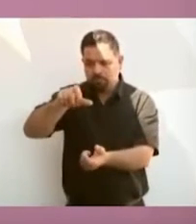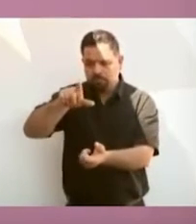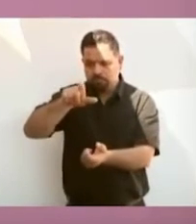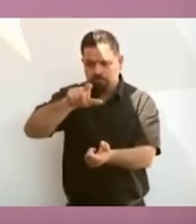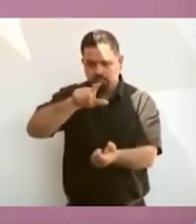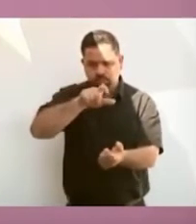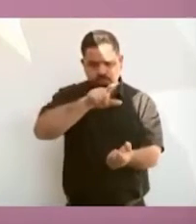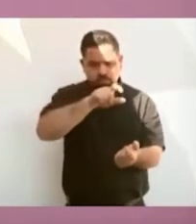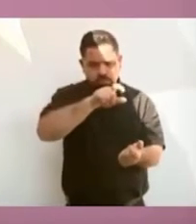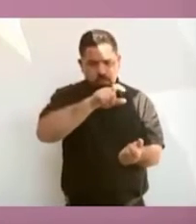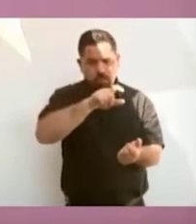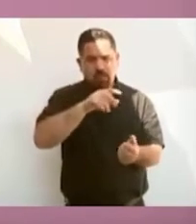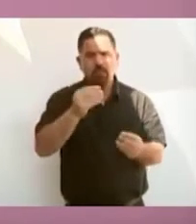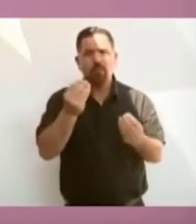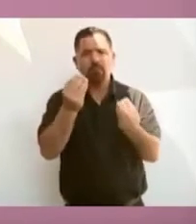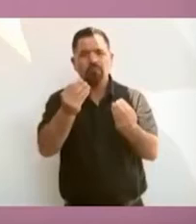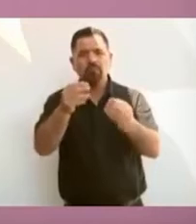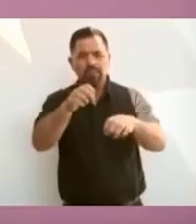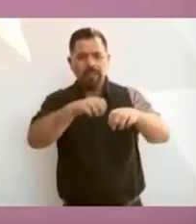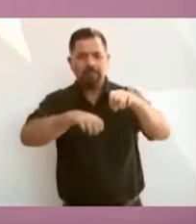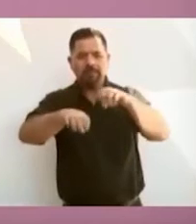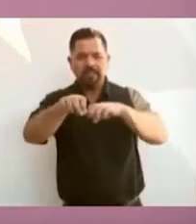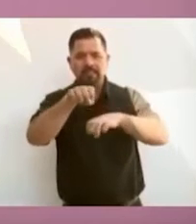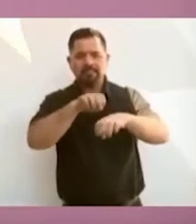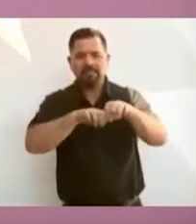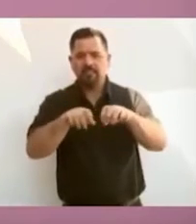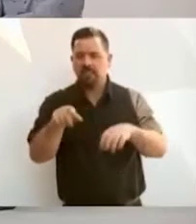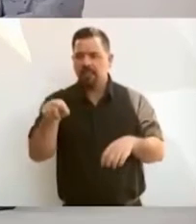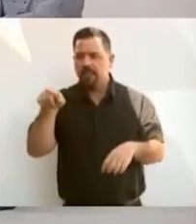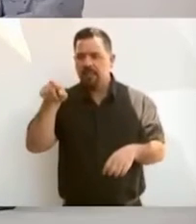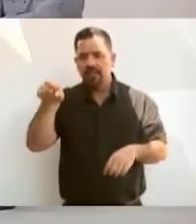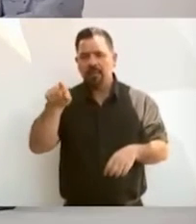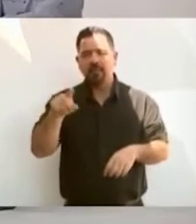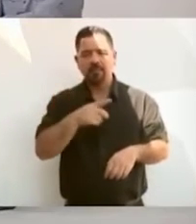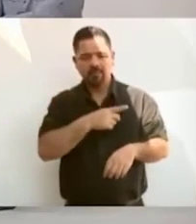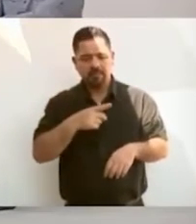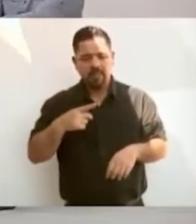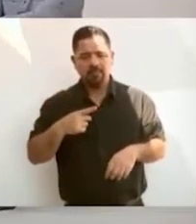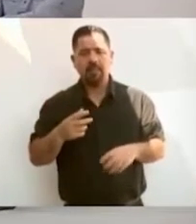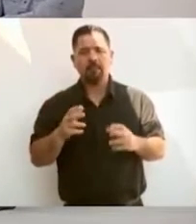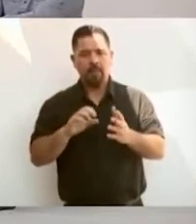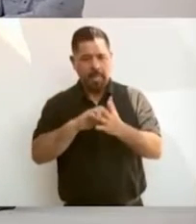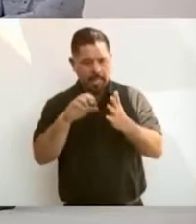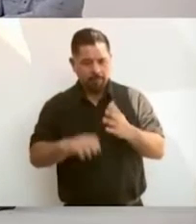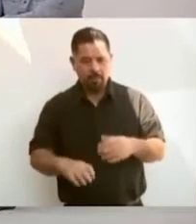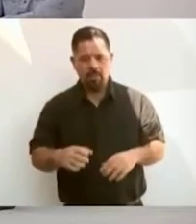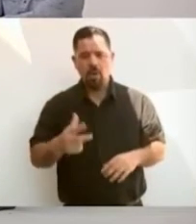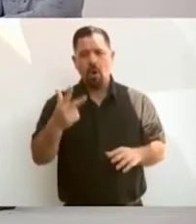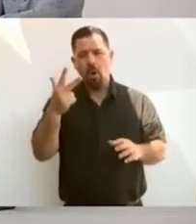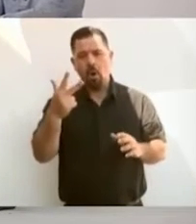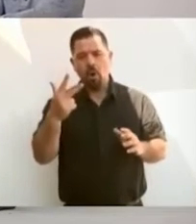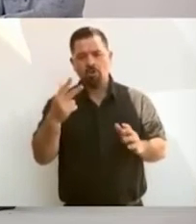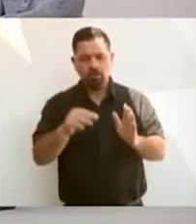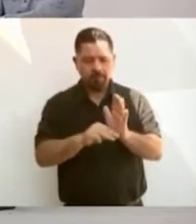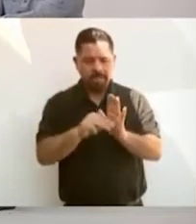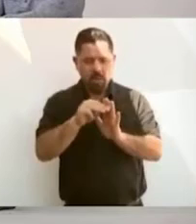grandes empresas que debían 8, 10 mil millones de pesos,